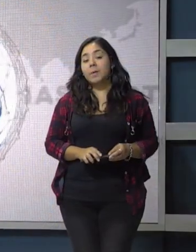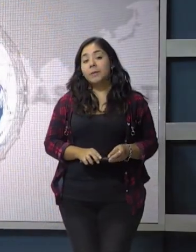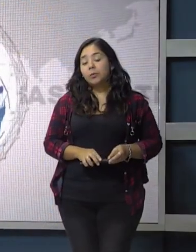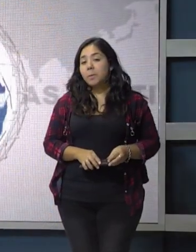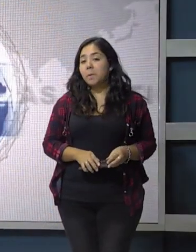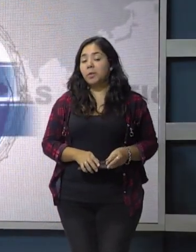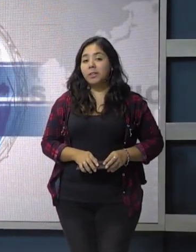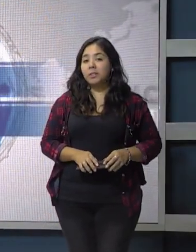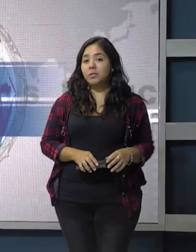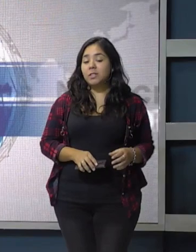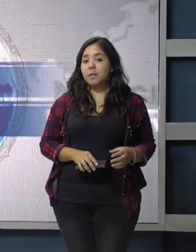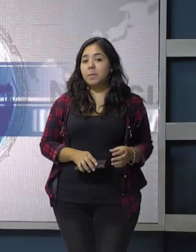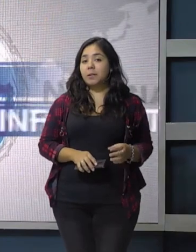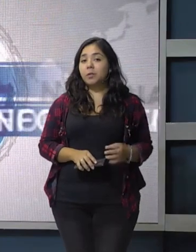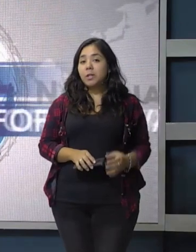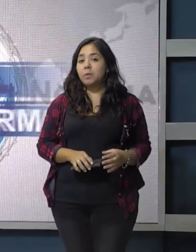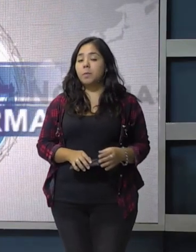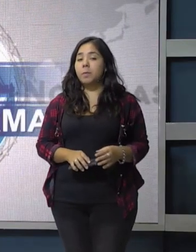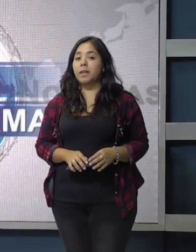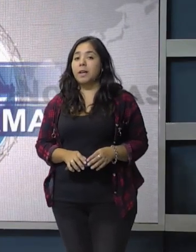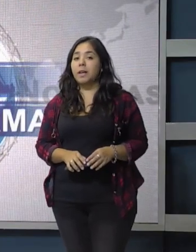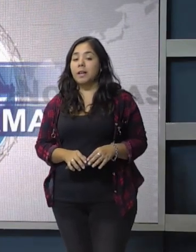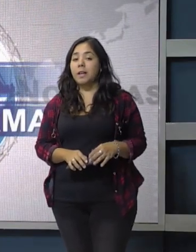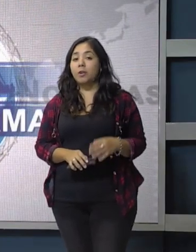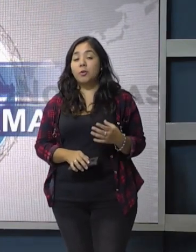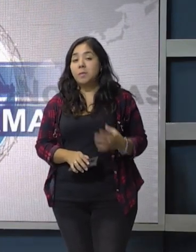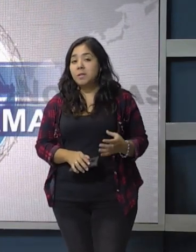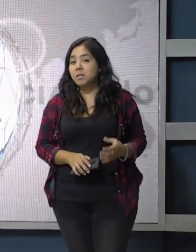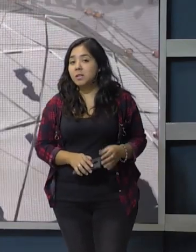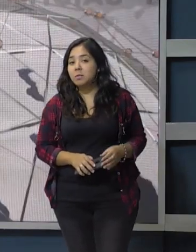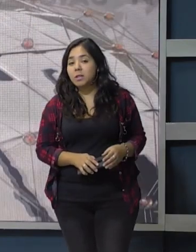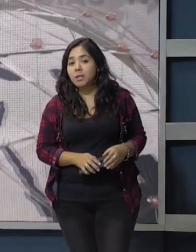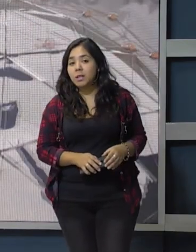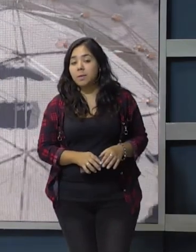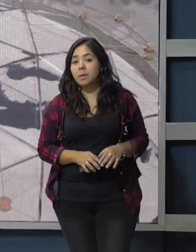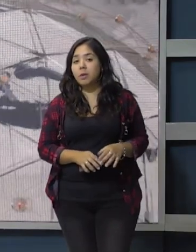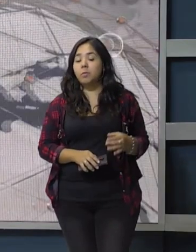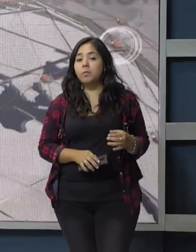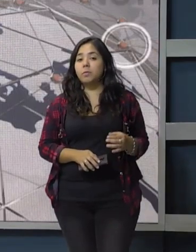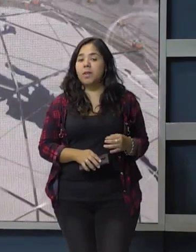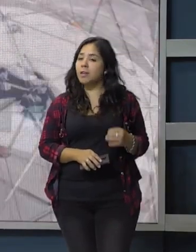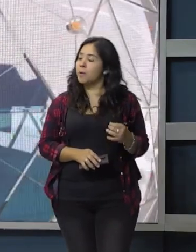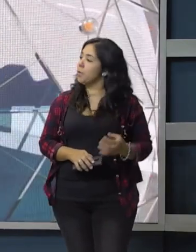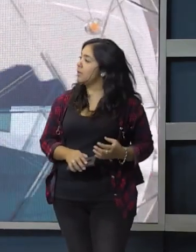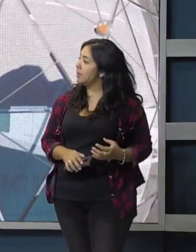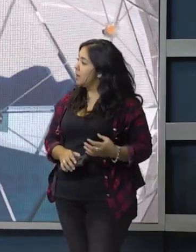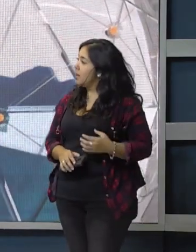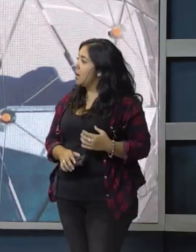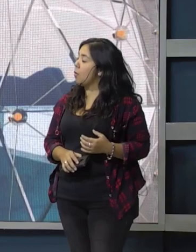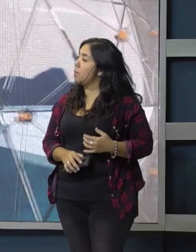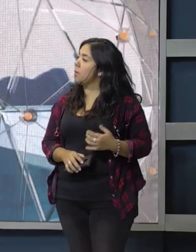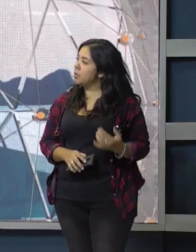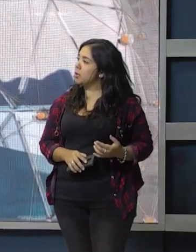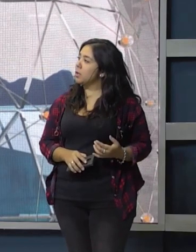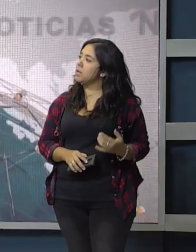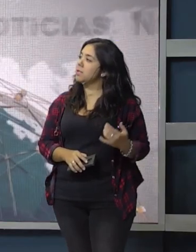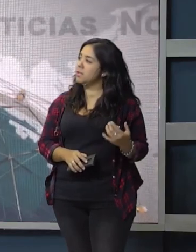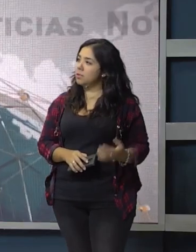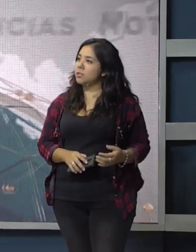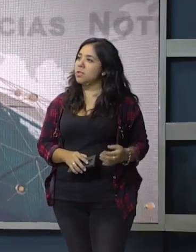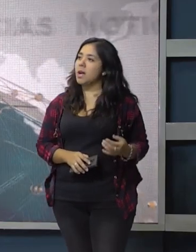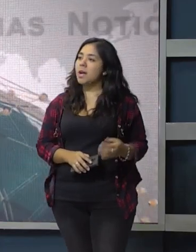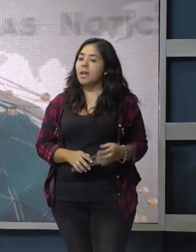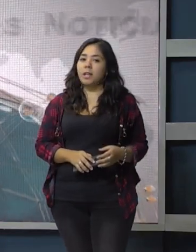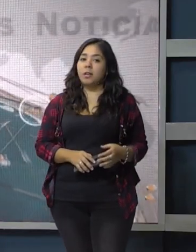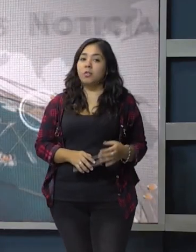Realmente una importante noticia para el turismo, para la economía sanjuanina, y para una respuesta a un pedido que viene